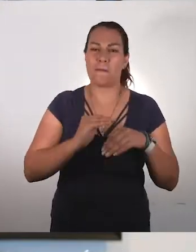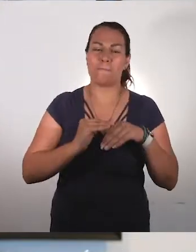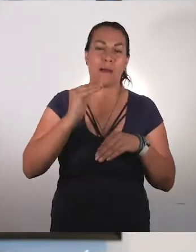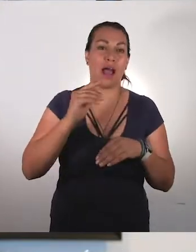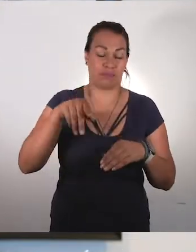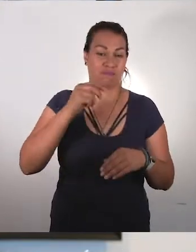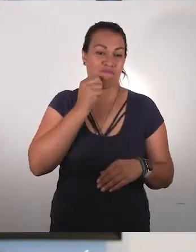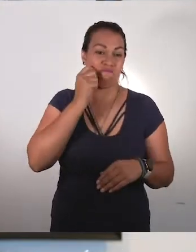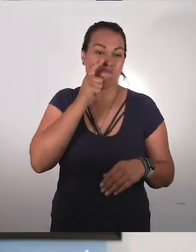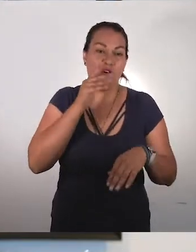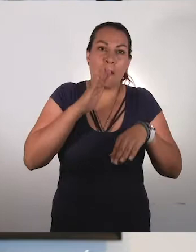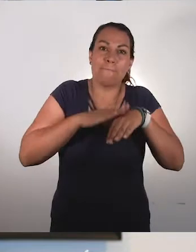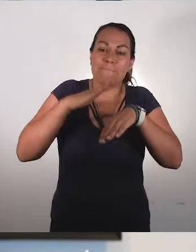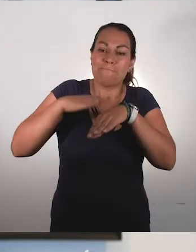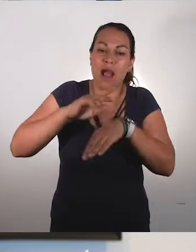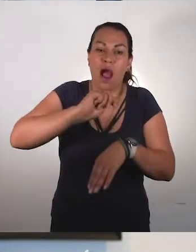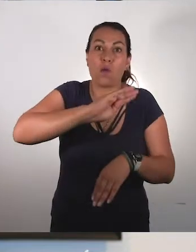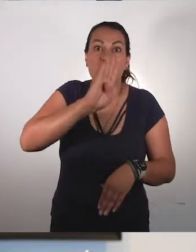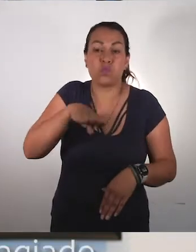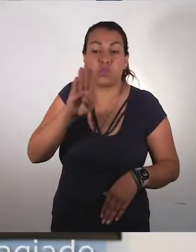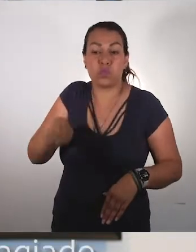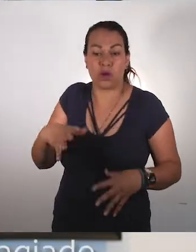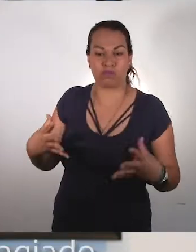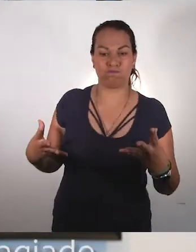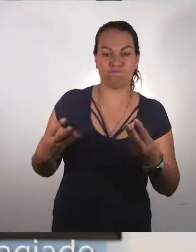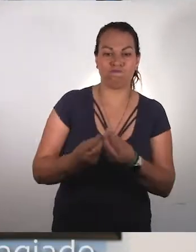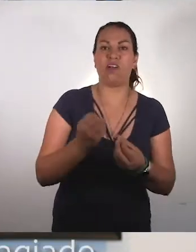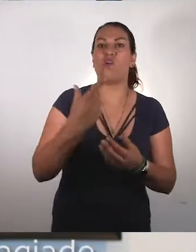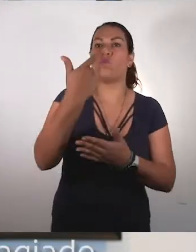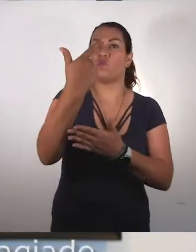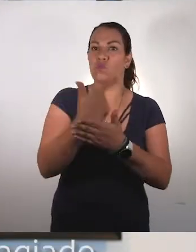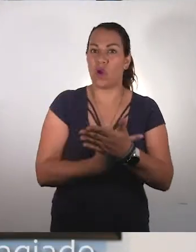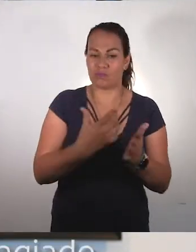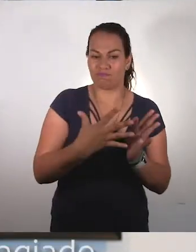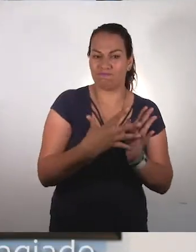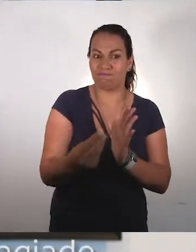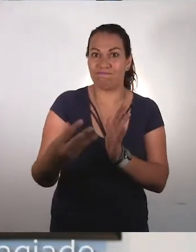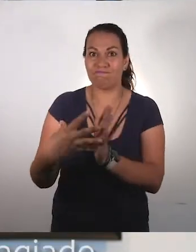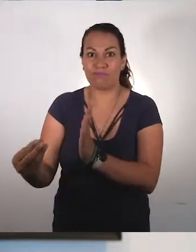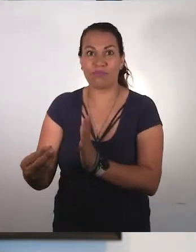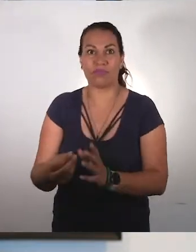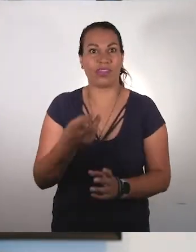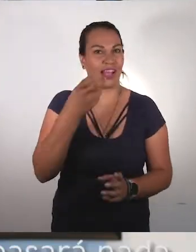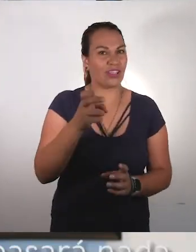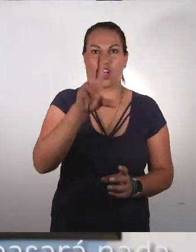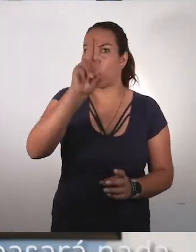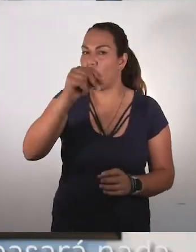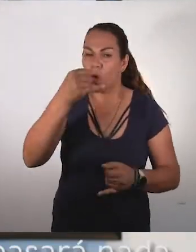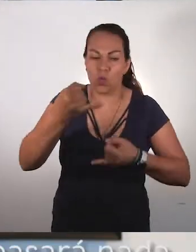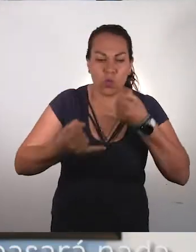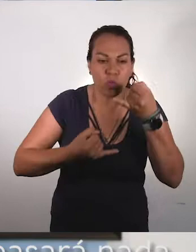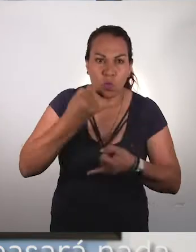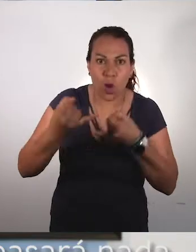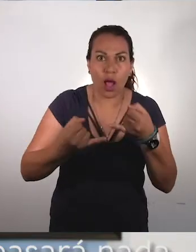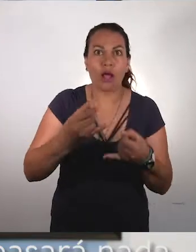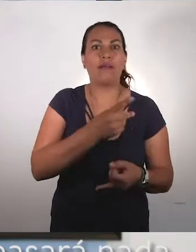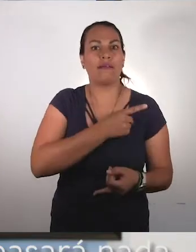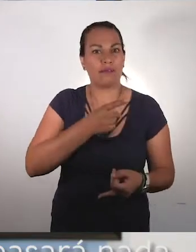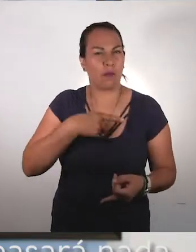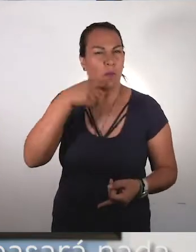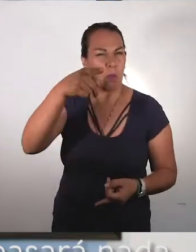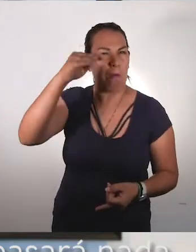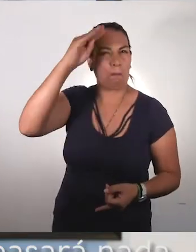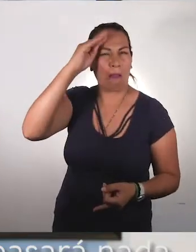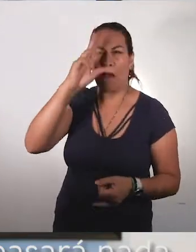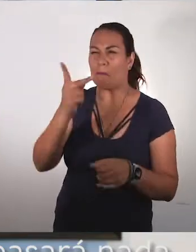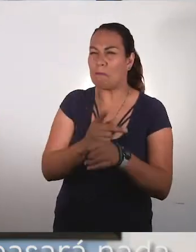somos uno de los municipios con más muertes en relación a las personas que se han contagiado. Esto no es un juego. Si siguen